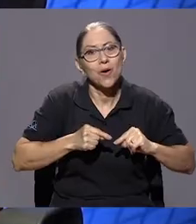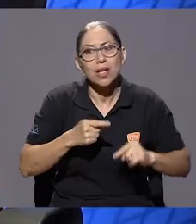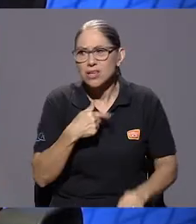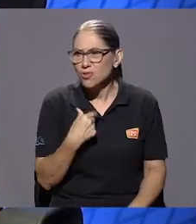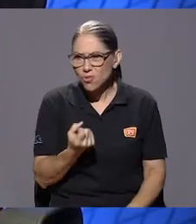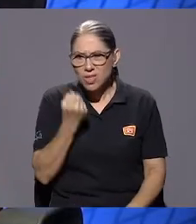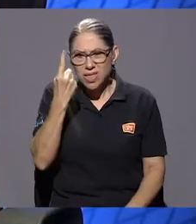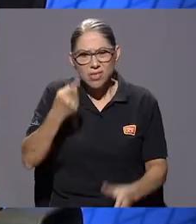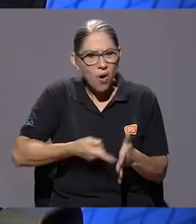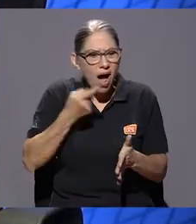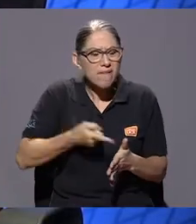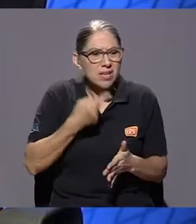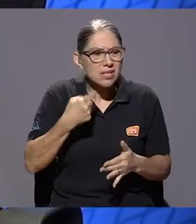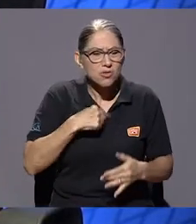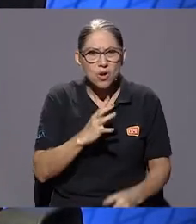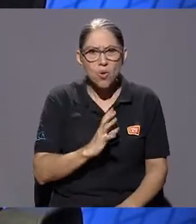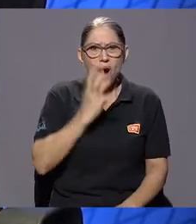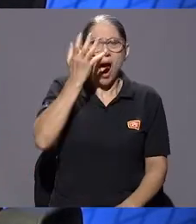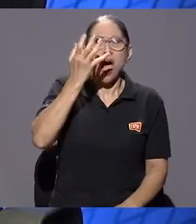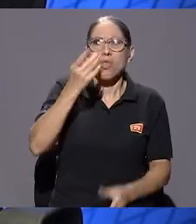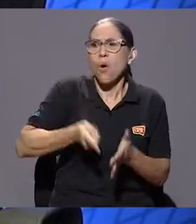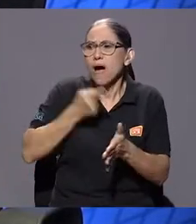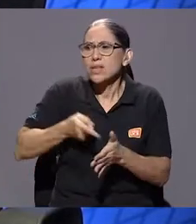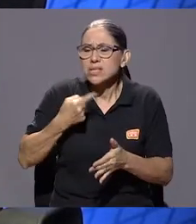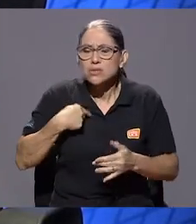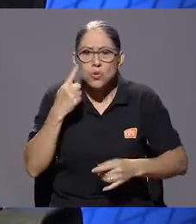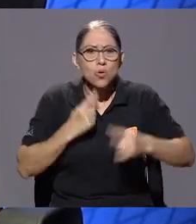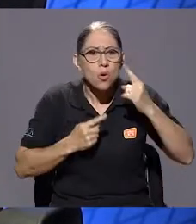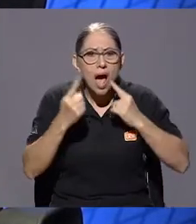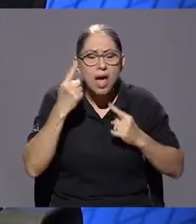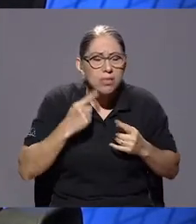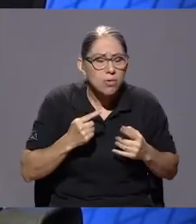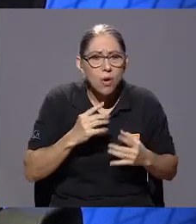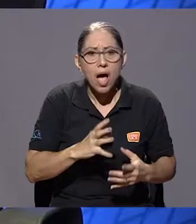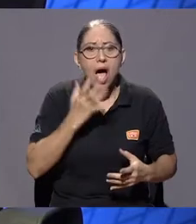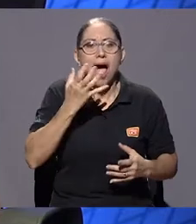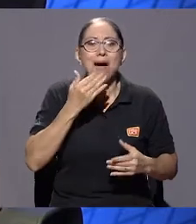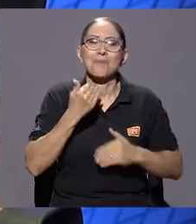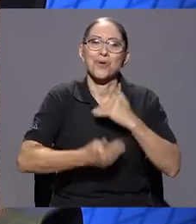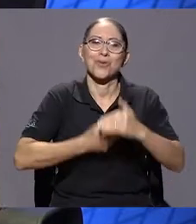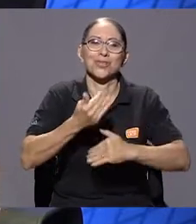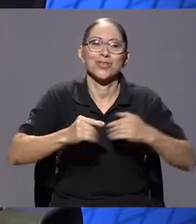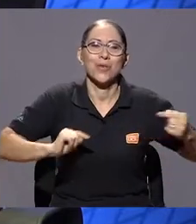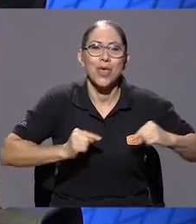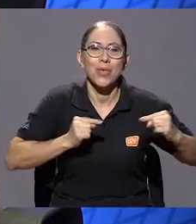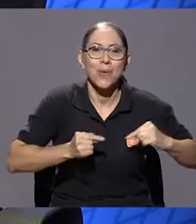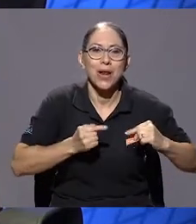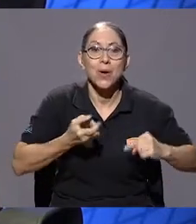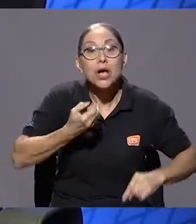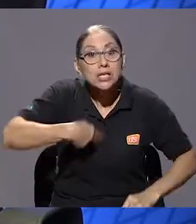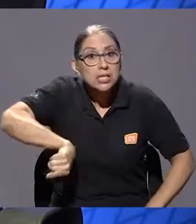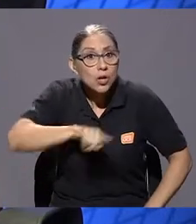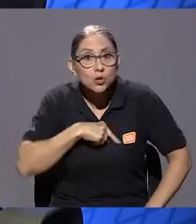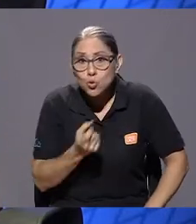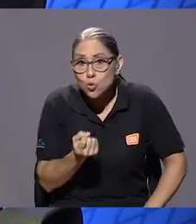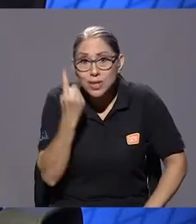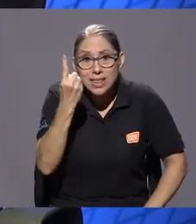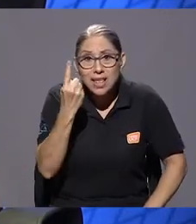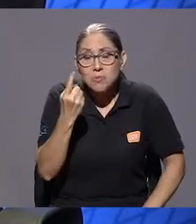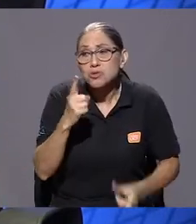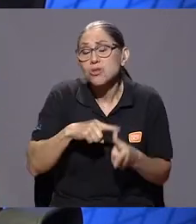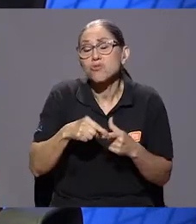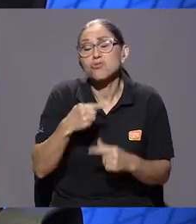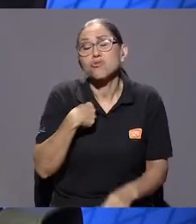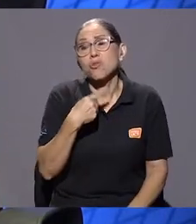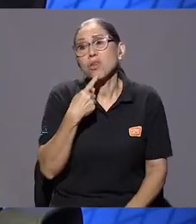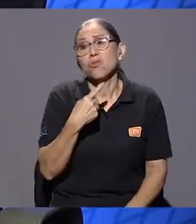después estoy llorando, y por qué después me enojo, y estoy en un proceso de duelo. Pero si no lo entendemos, si no le ponemos un nombre, yo solamente voy a decir, no me